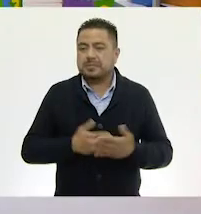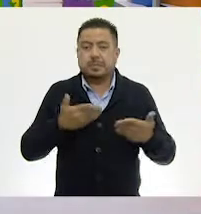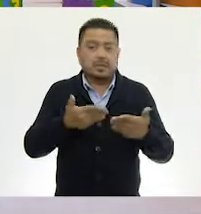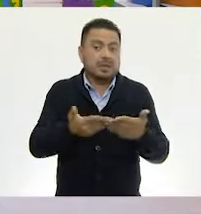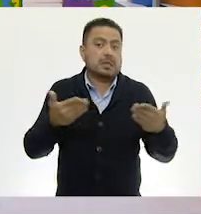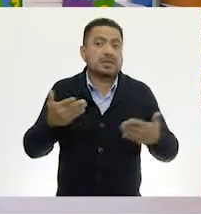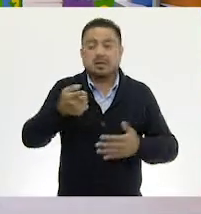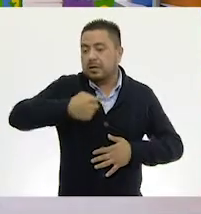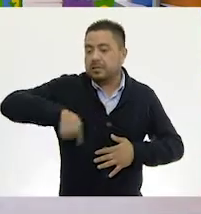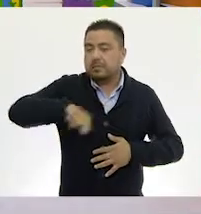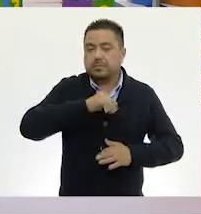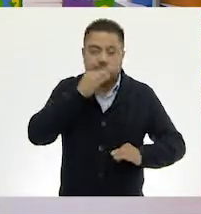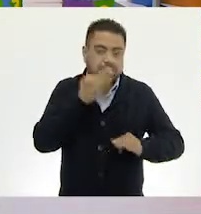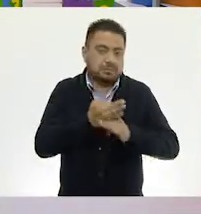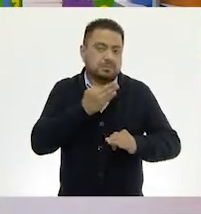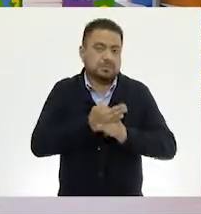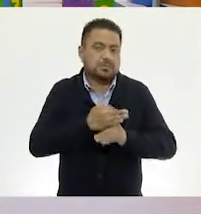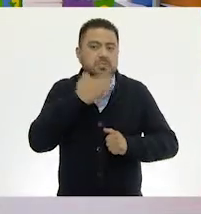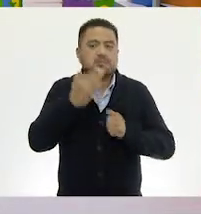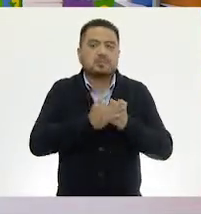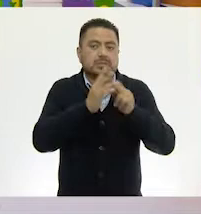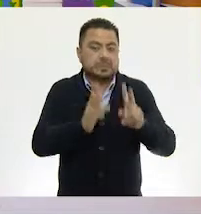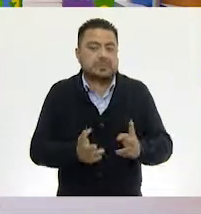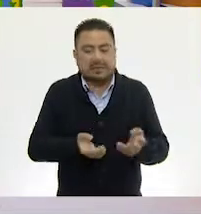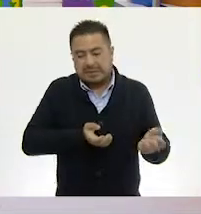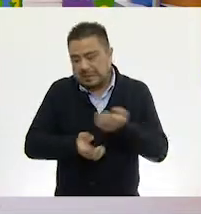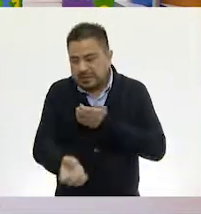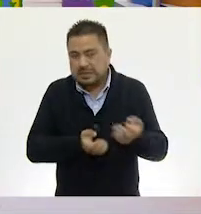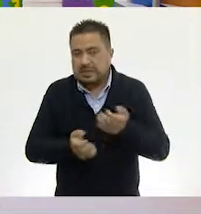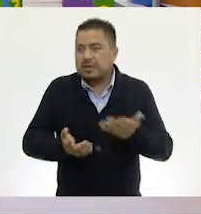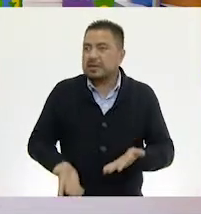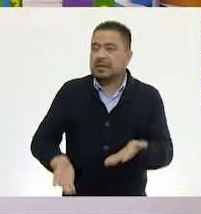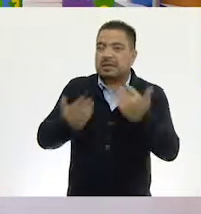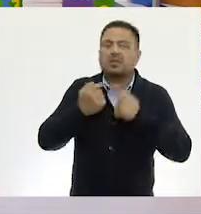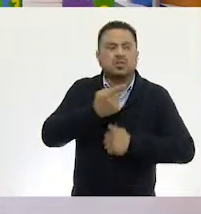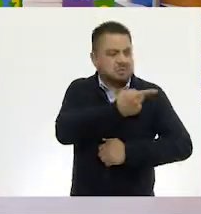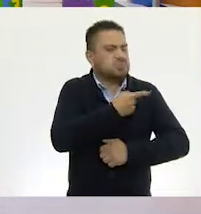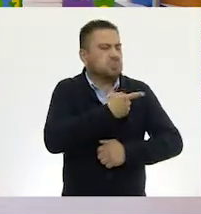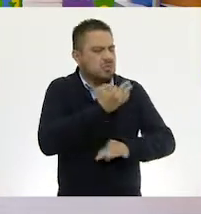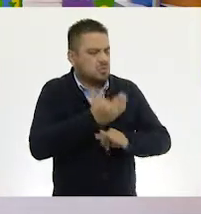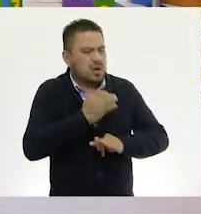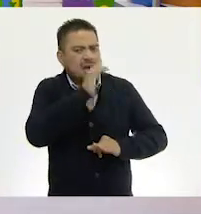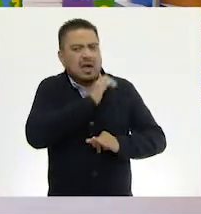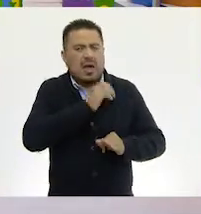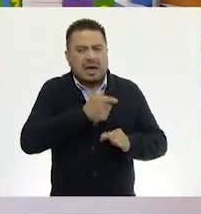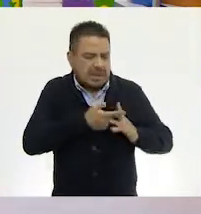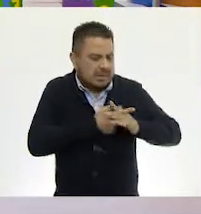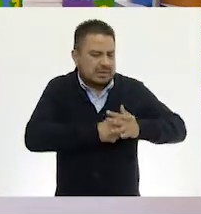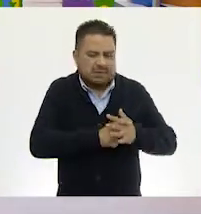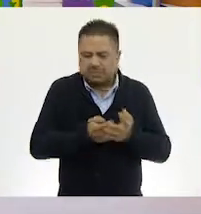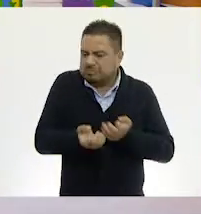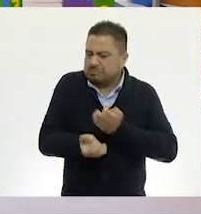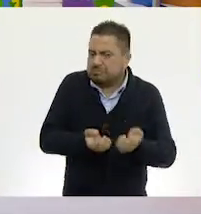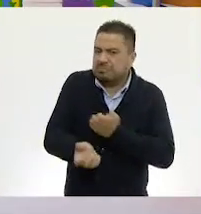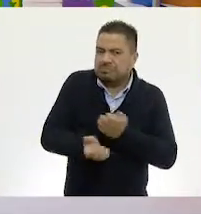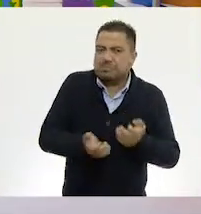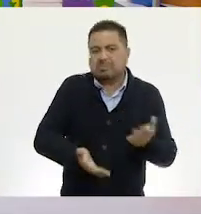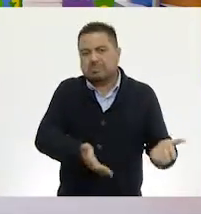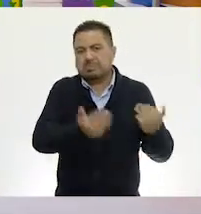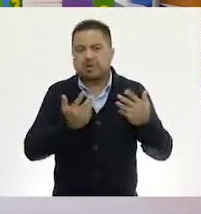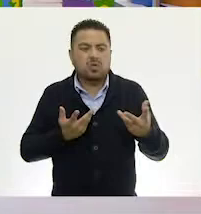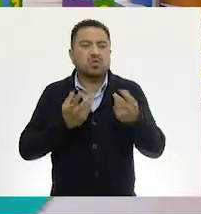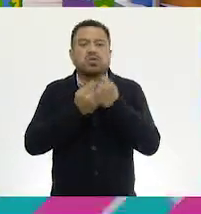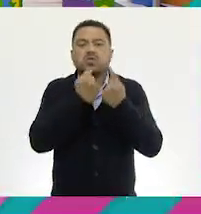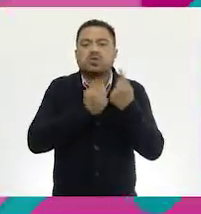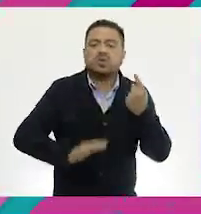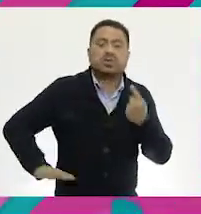Y nosotros vamos a la siguiente pausa activa y tú y yo, Lalo, vamos a calentar para poder ejercitarnos junto